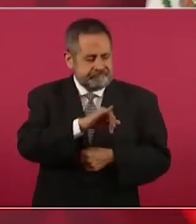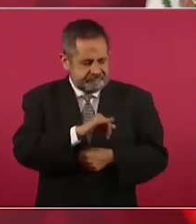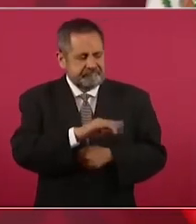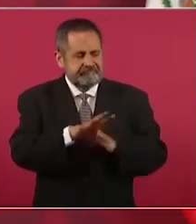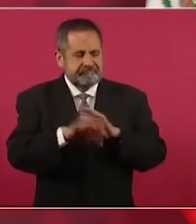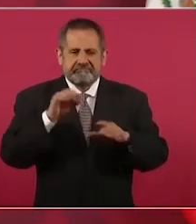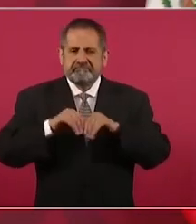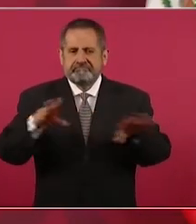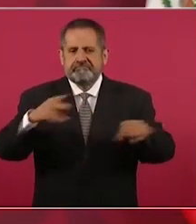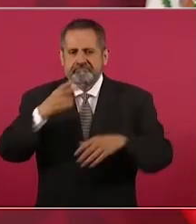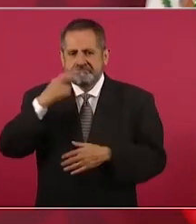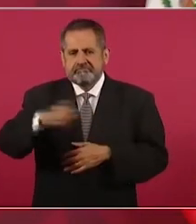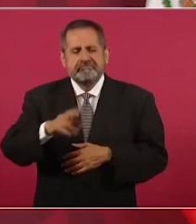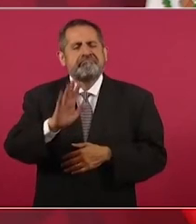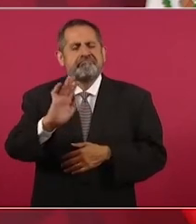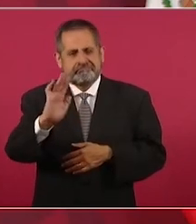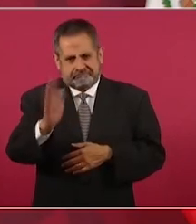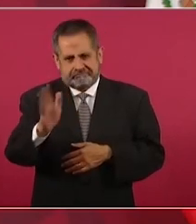ya sabemos